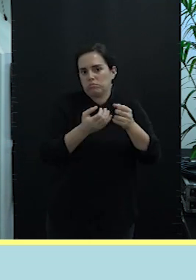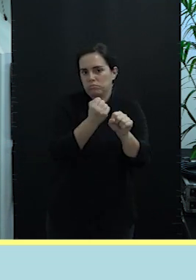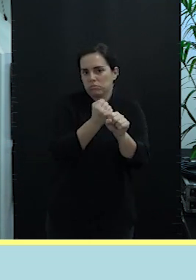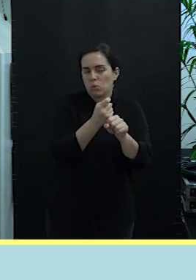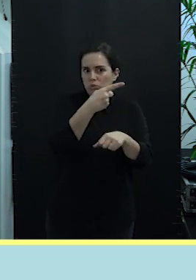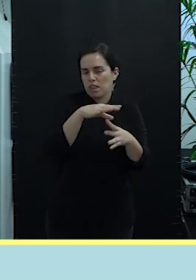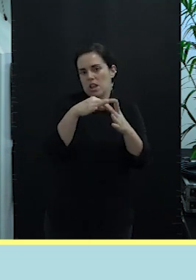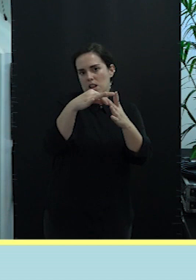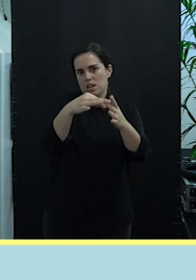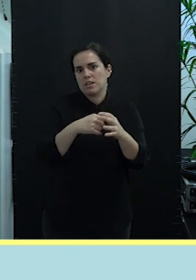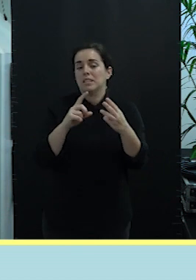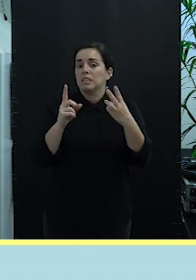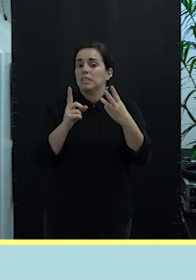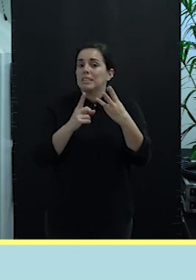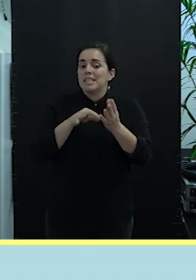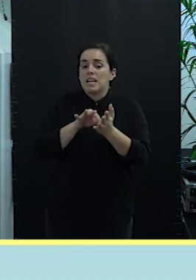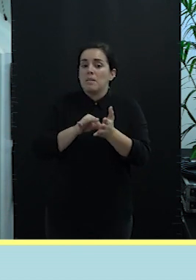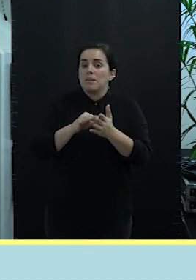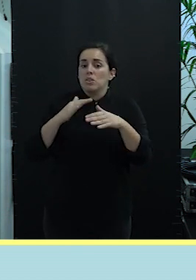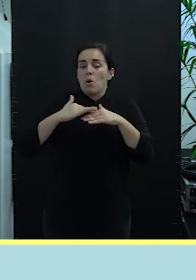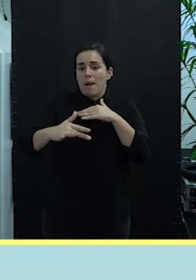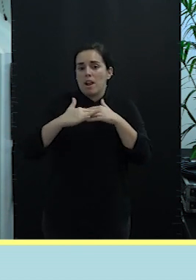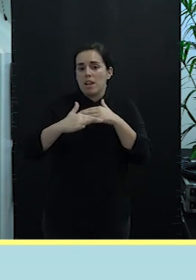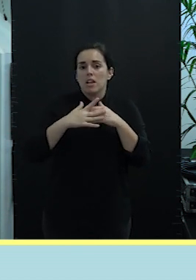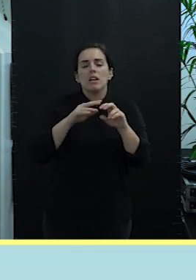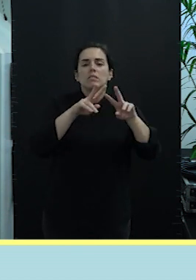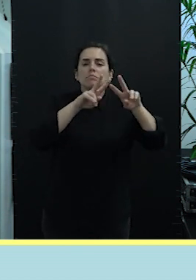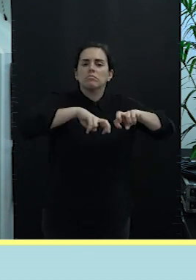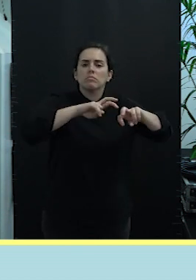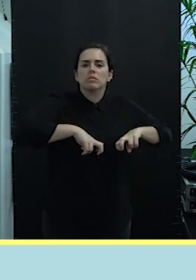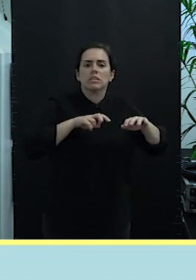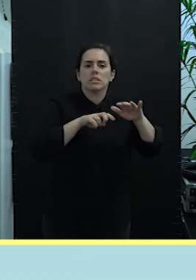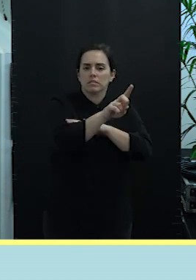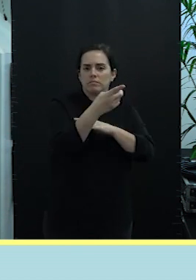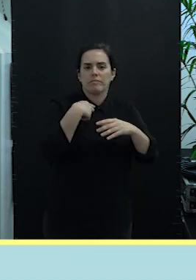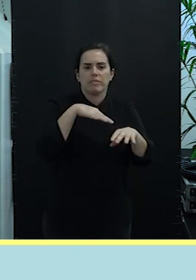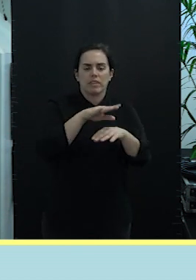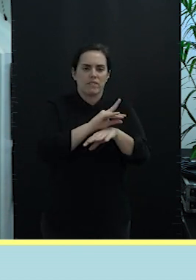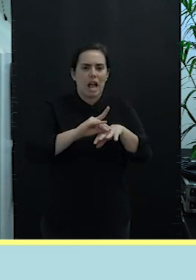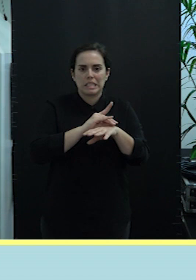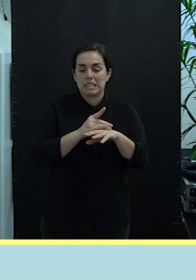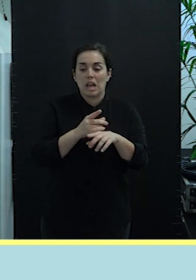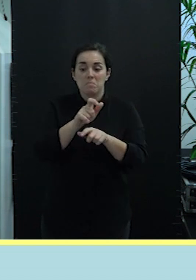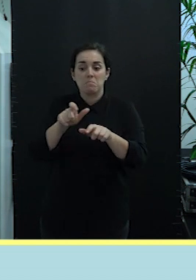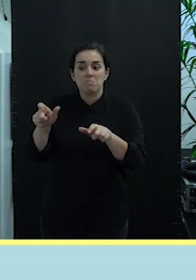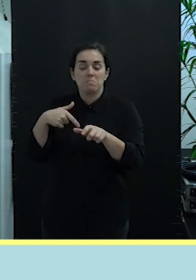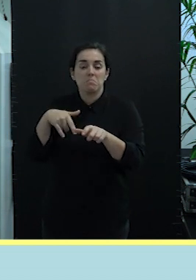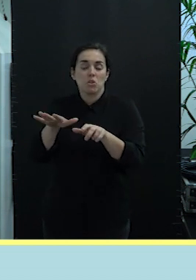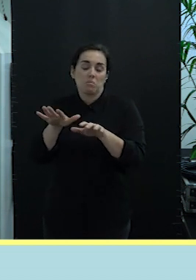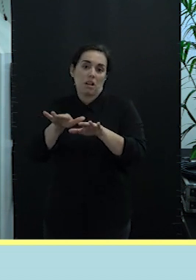En el eje 3 en servicios marineros tenemos un estudio y un análisis y un desarrollo de bases de datos con los posibles candidatos a ser